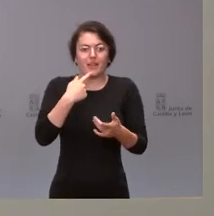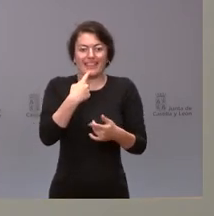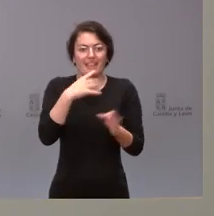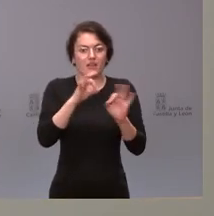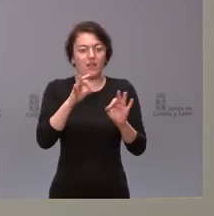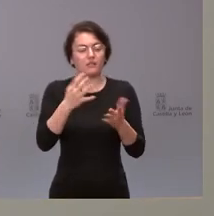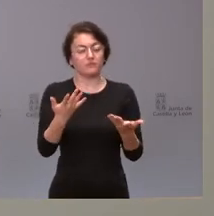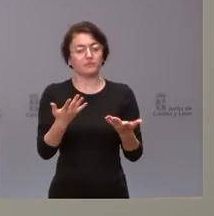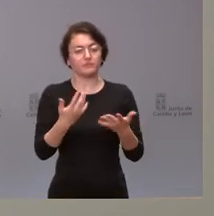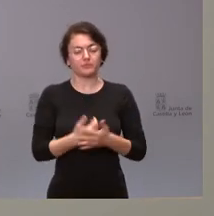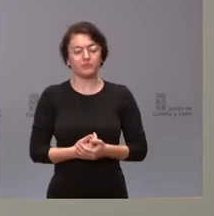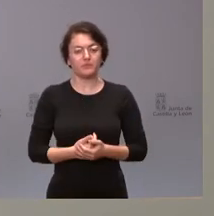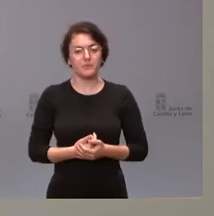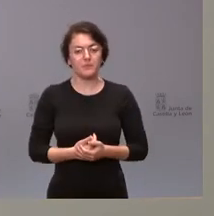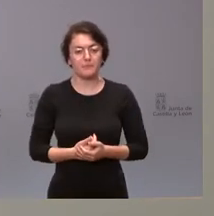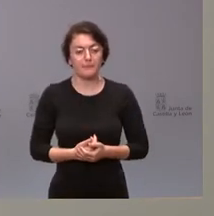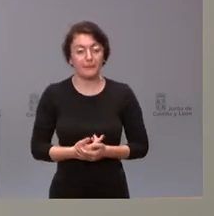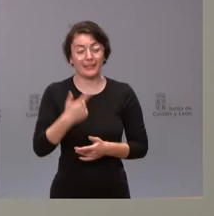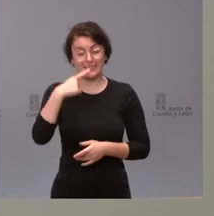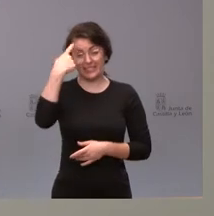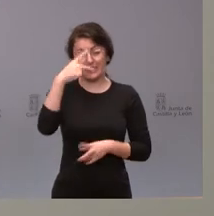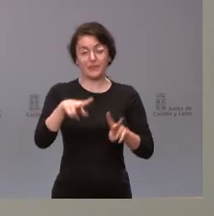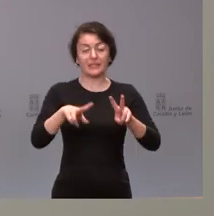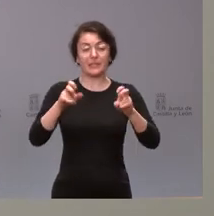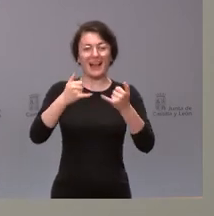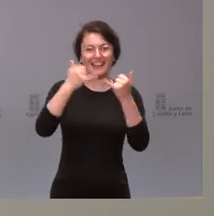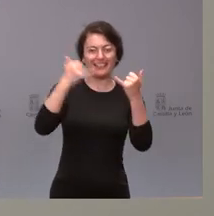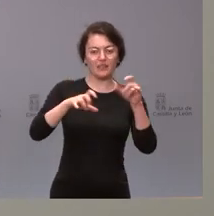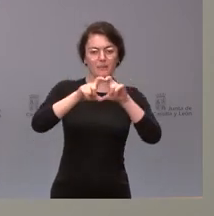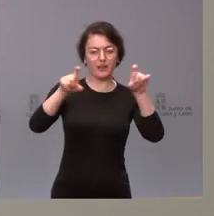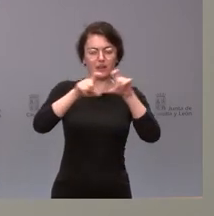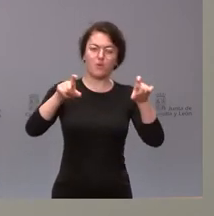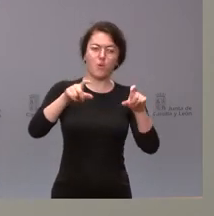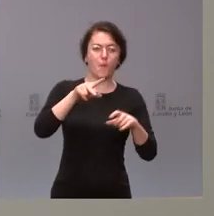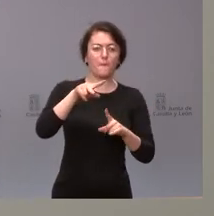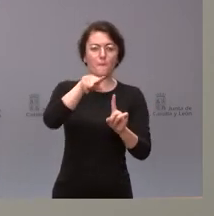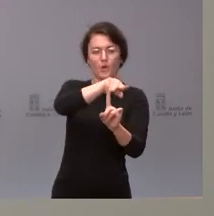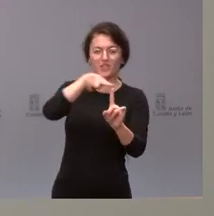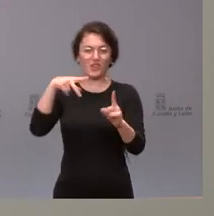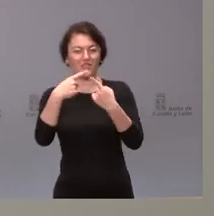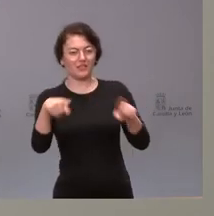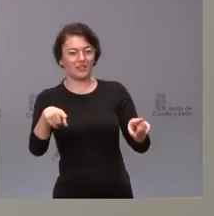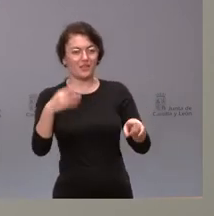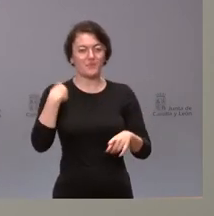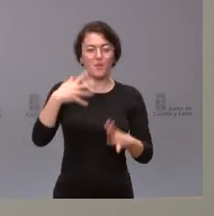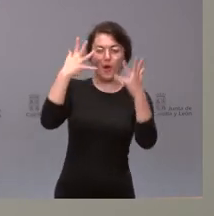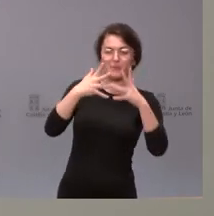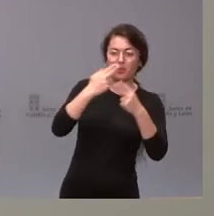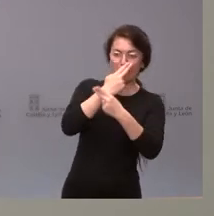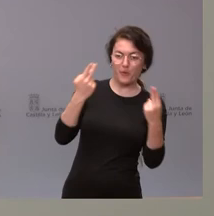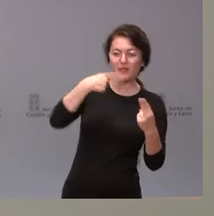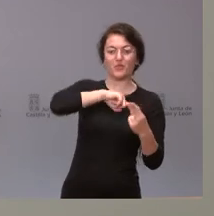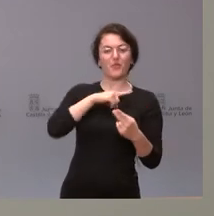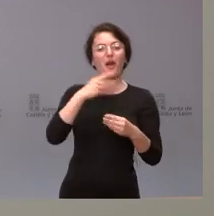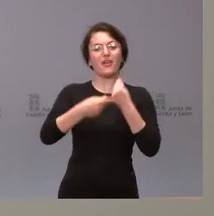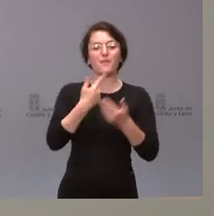saben ustedes que en los temas de crisis empresarial siempre hay dos posiciones distintas. Las de las administraciones públicas que nos dedicamos a ayudar, a apoyar,